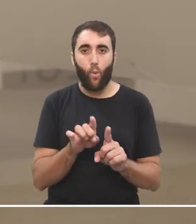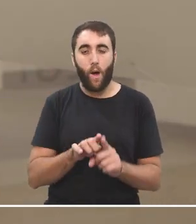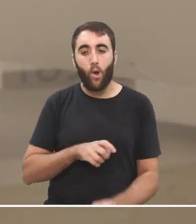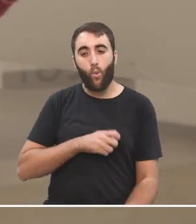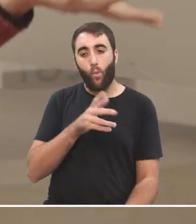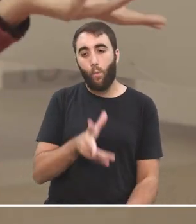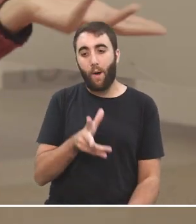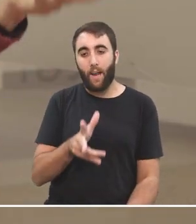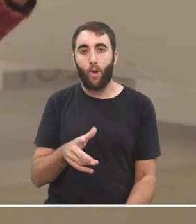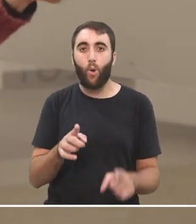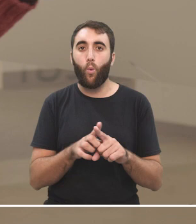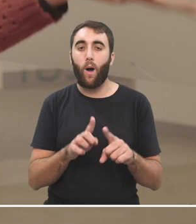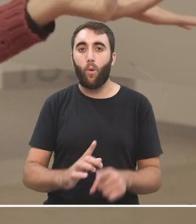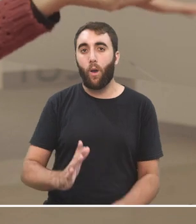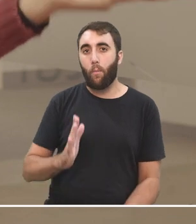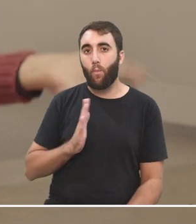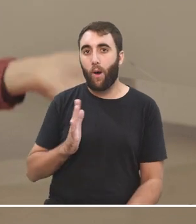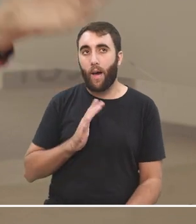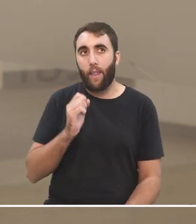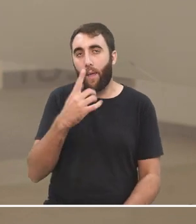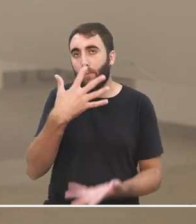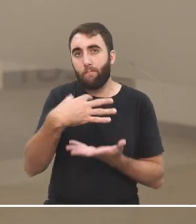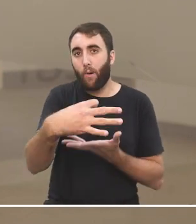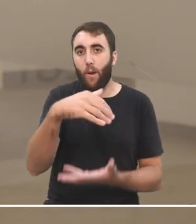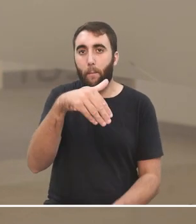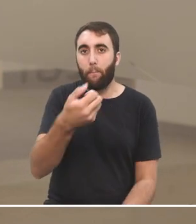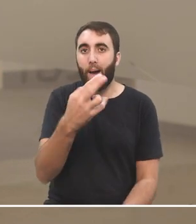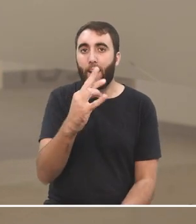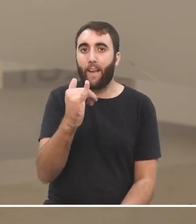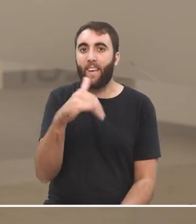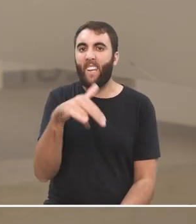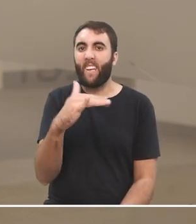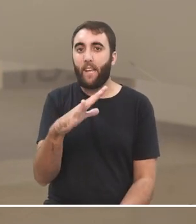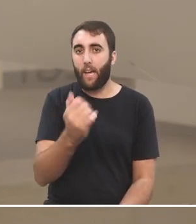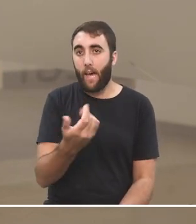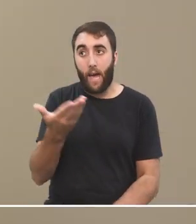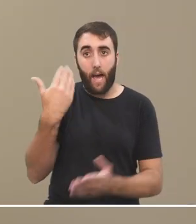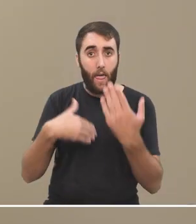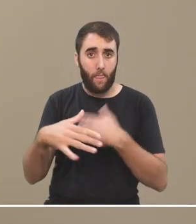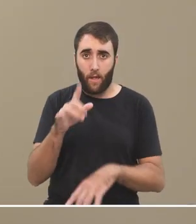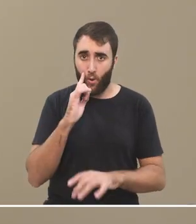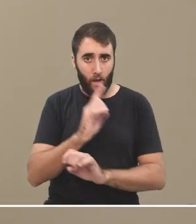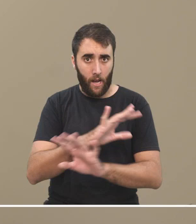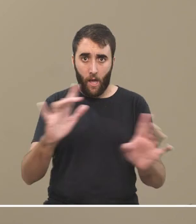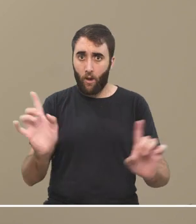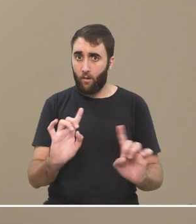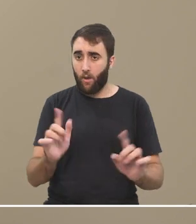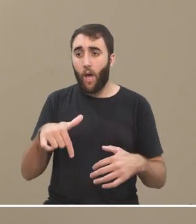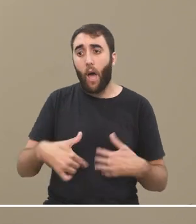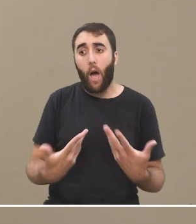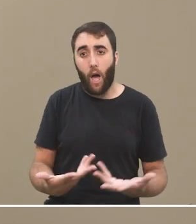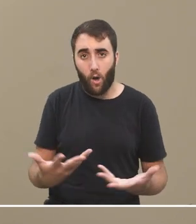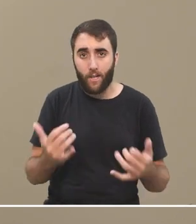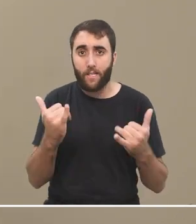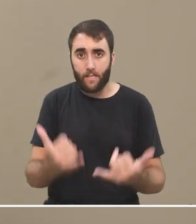como una mujer de Martínica por ejemplo esto no estaba tan claro hace algún tiempo y ahora cada vez más se